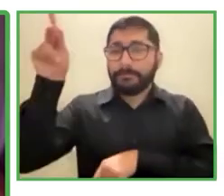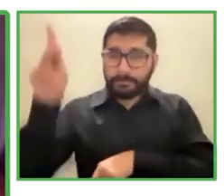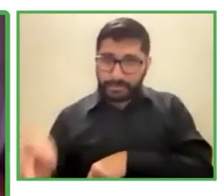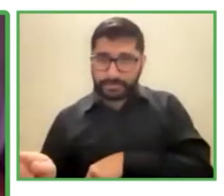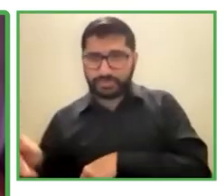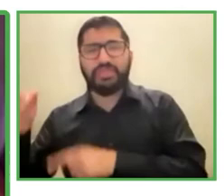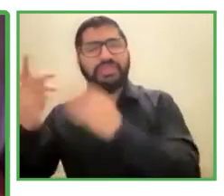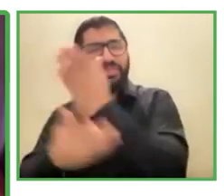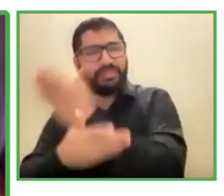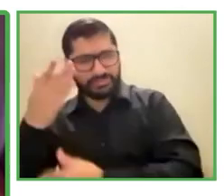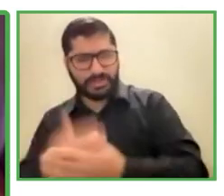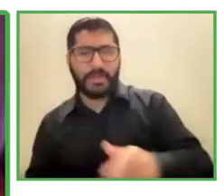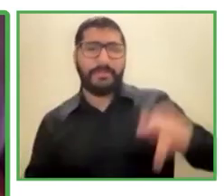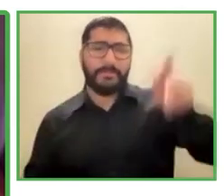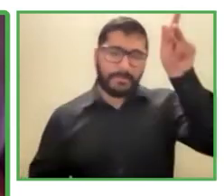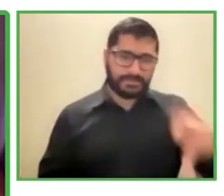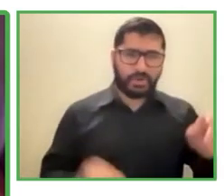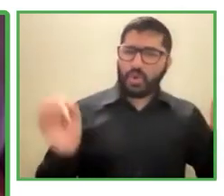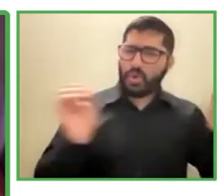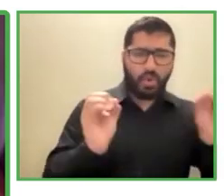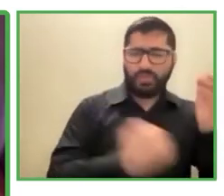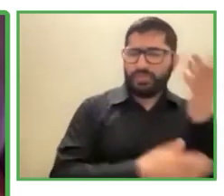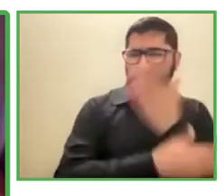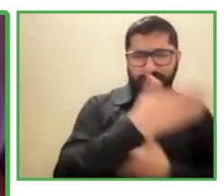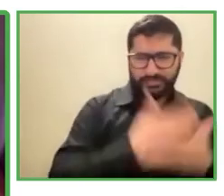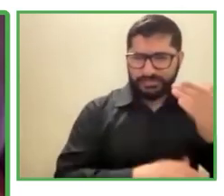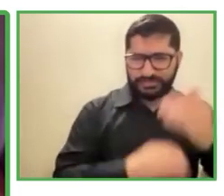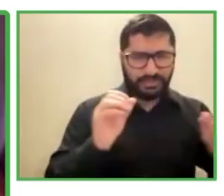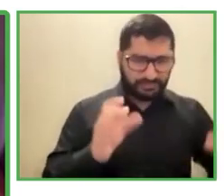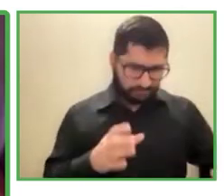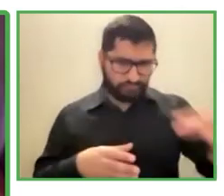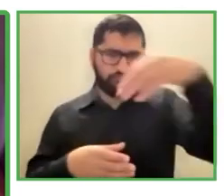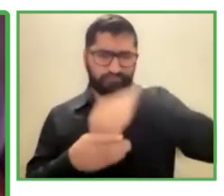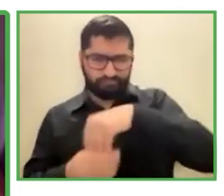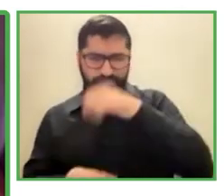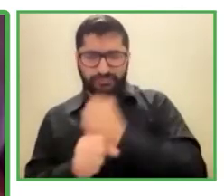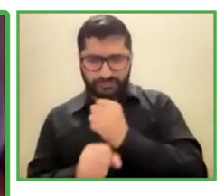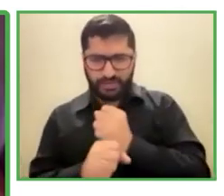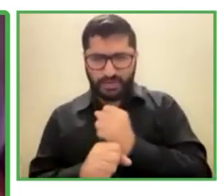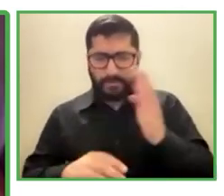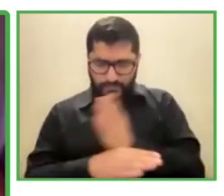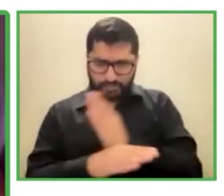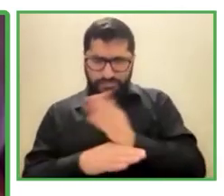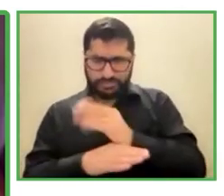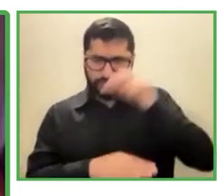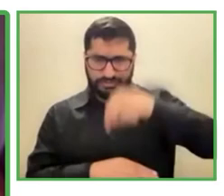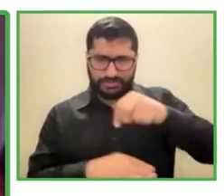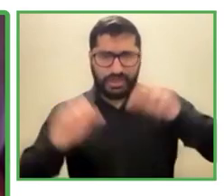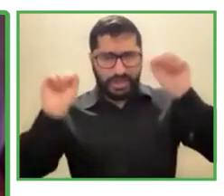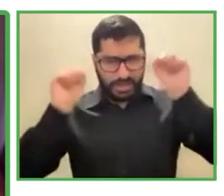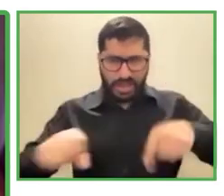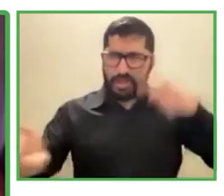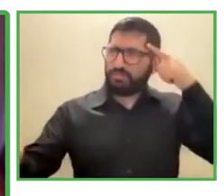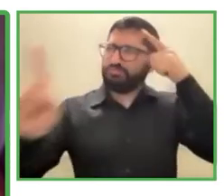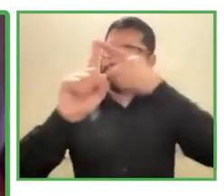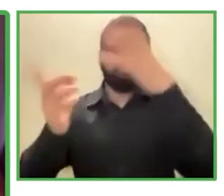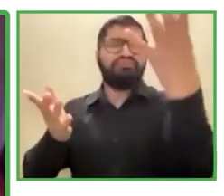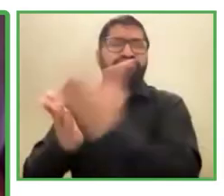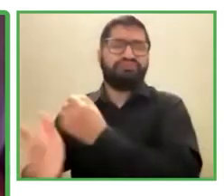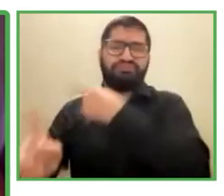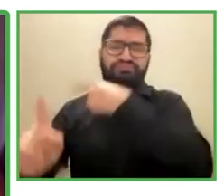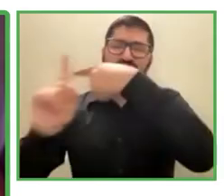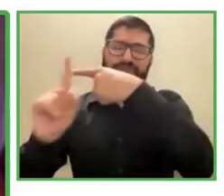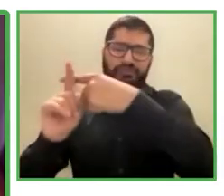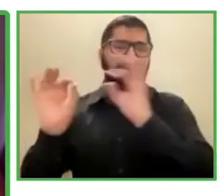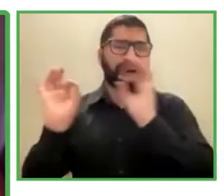una empresa que ha logrado un cierto éxito no podemos decir que es maravilloso pero creo que es interesante ha logrado un cierto éxito eso es